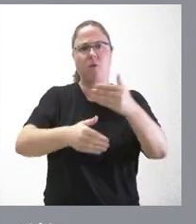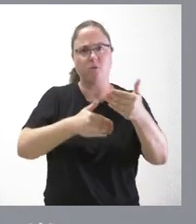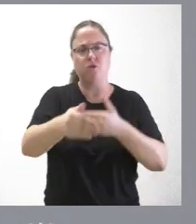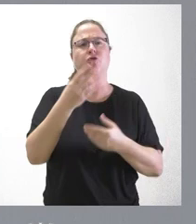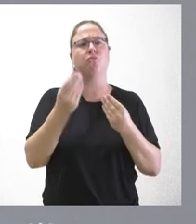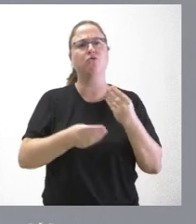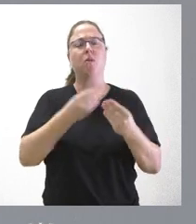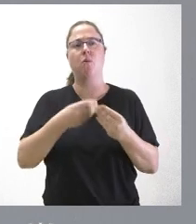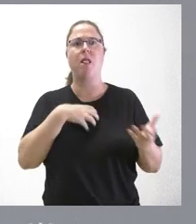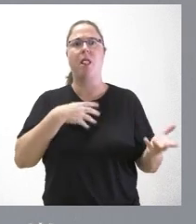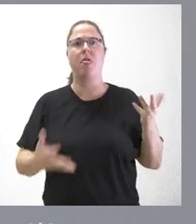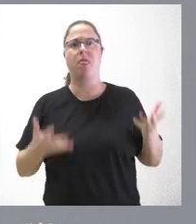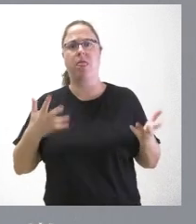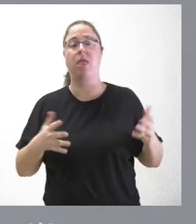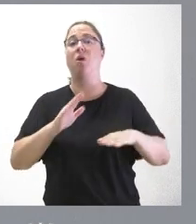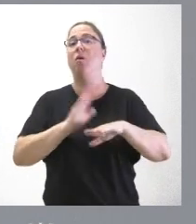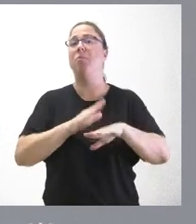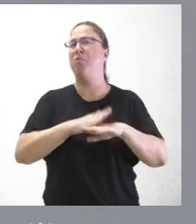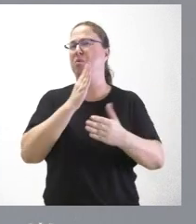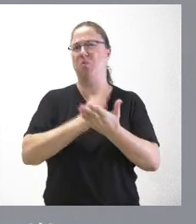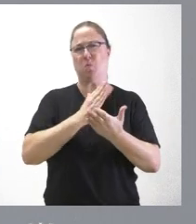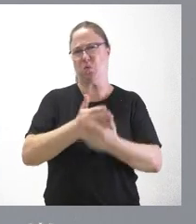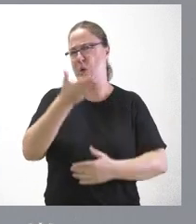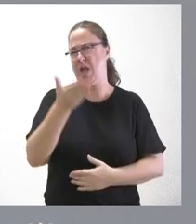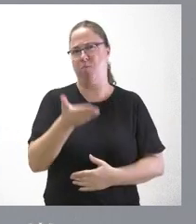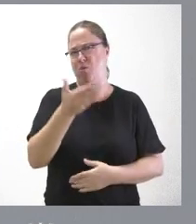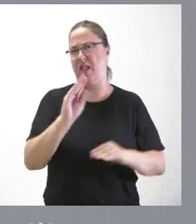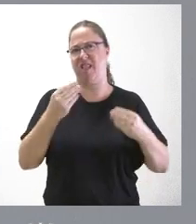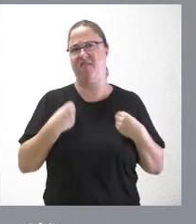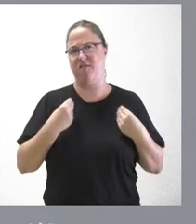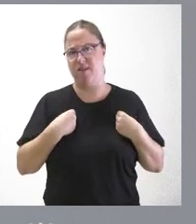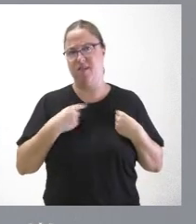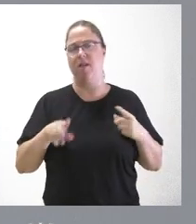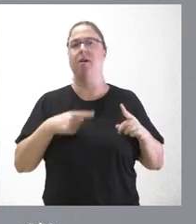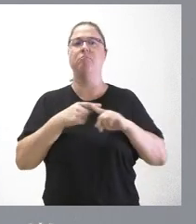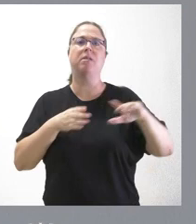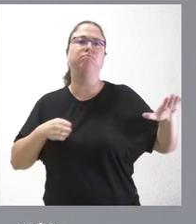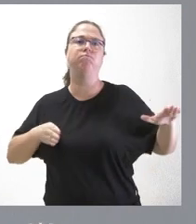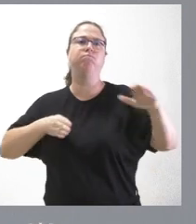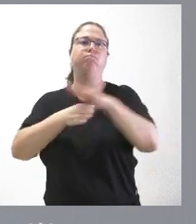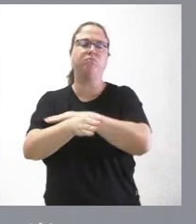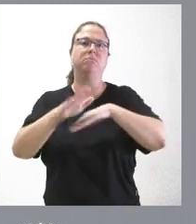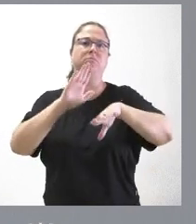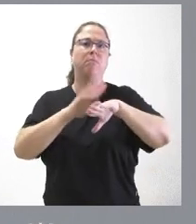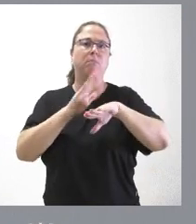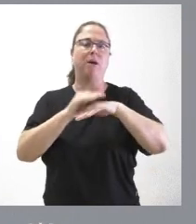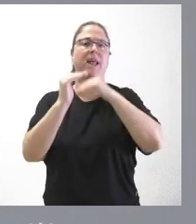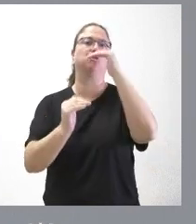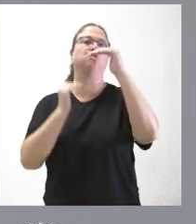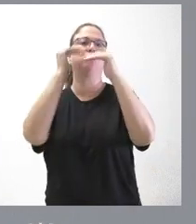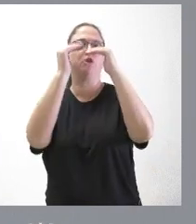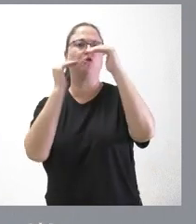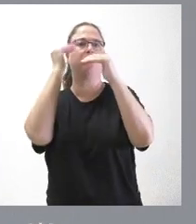con mucha inquietud, porque, lógicamente, es un curso muy importante en su vida, va a determinar el acceso a unas fases superiores de la educación,